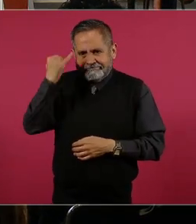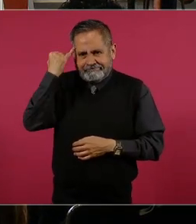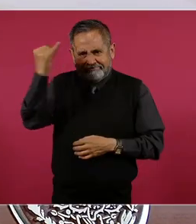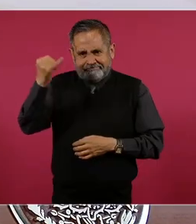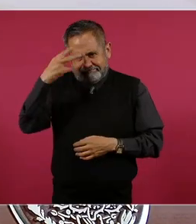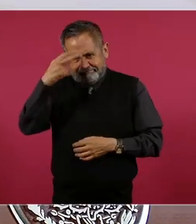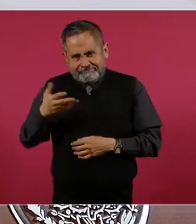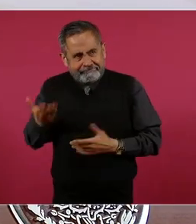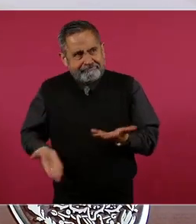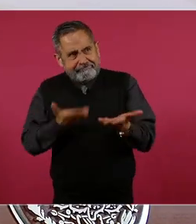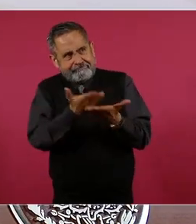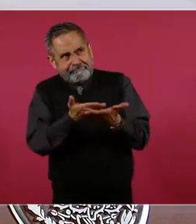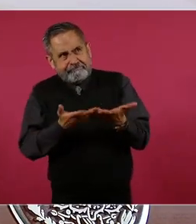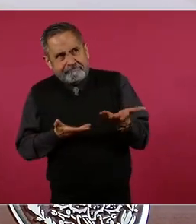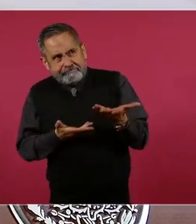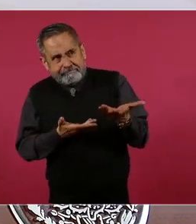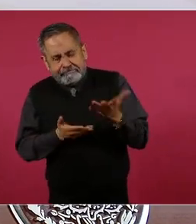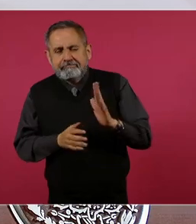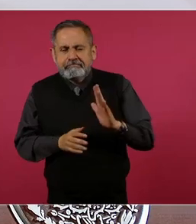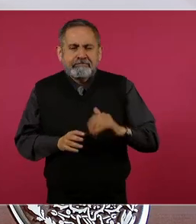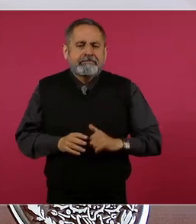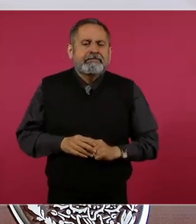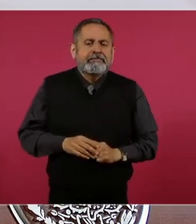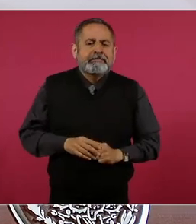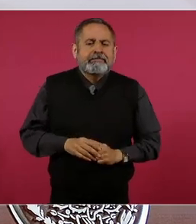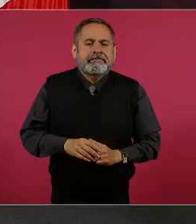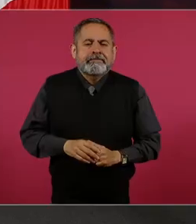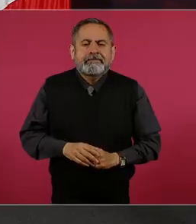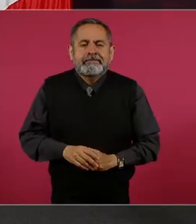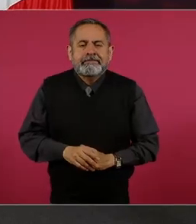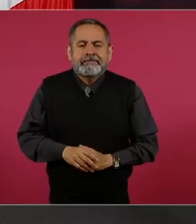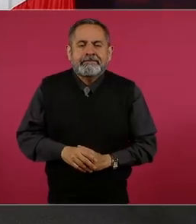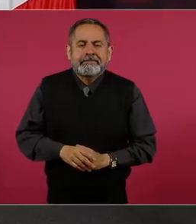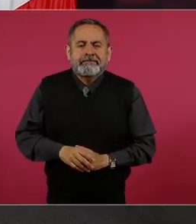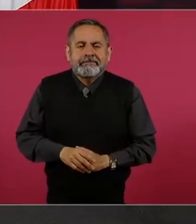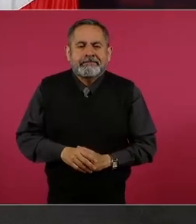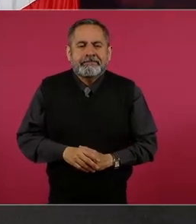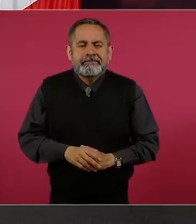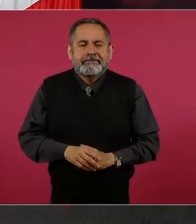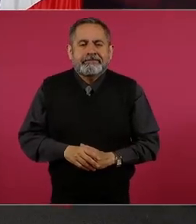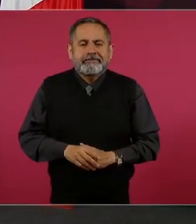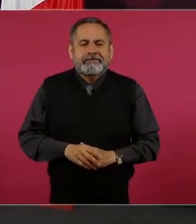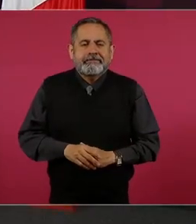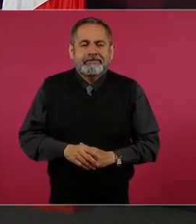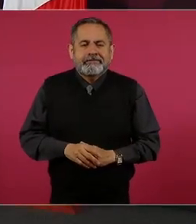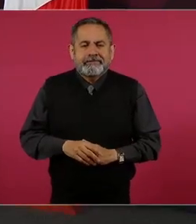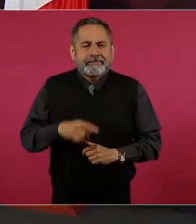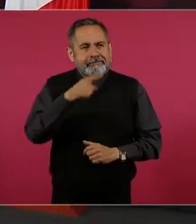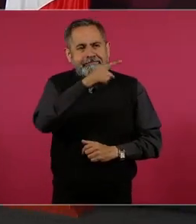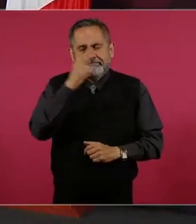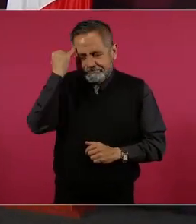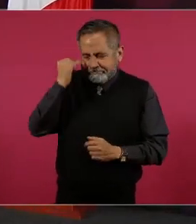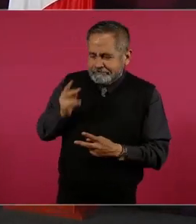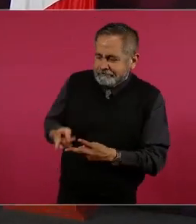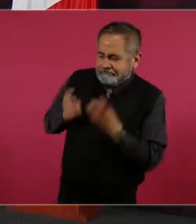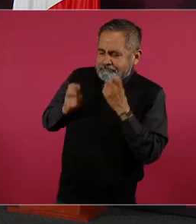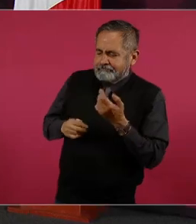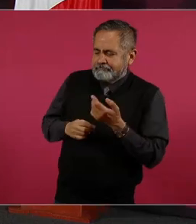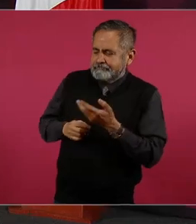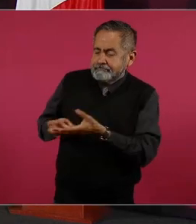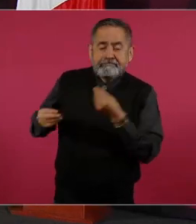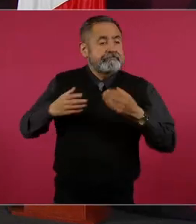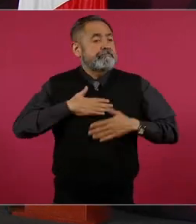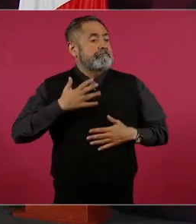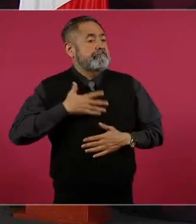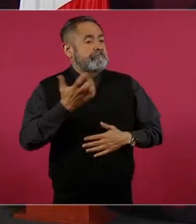además que luego lo piratearon, ¿verdad?